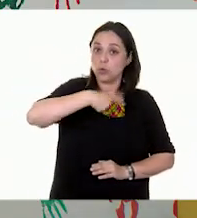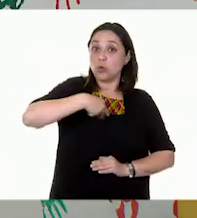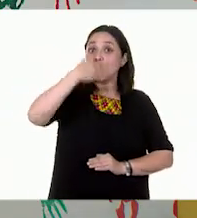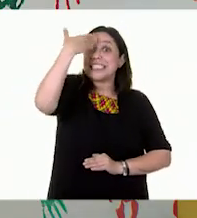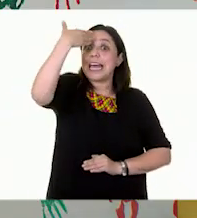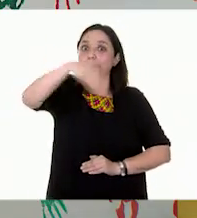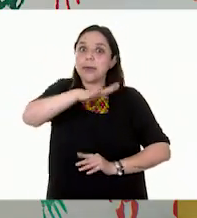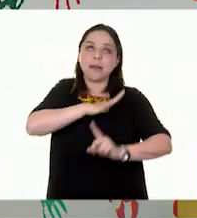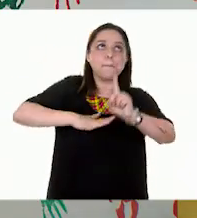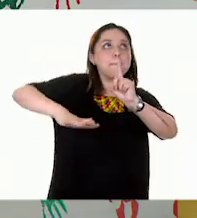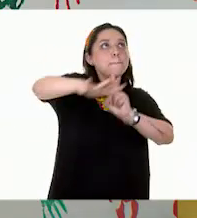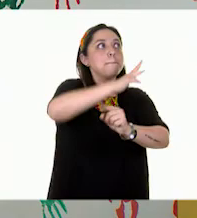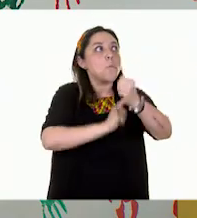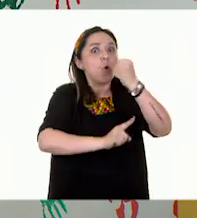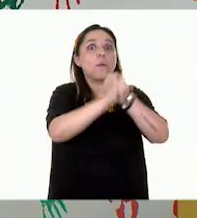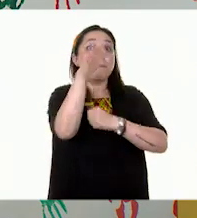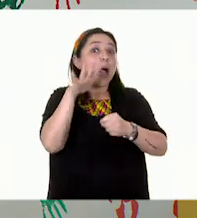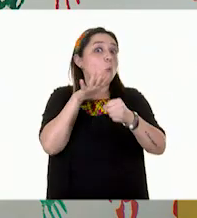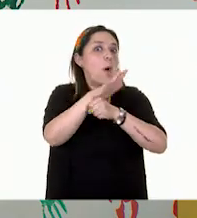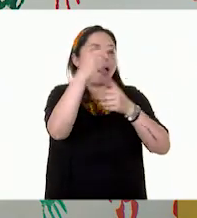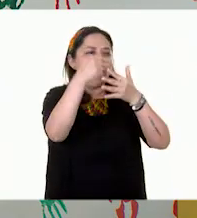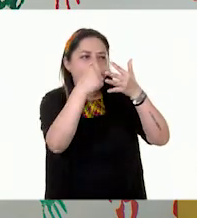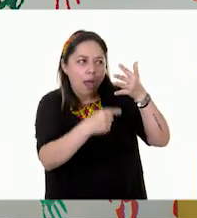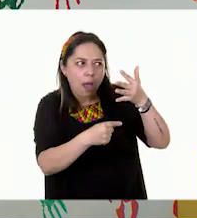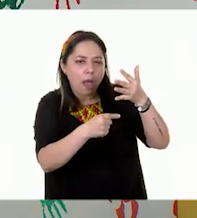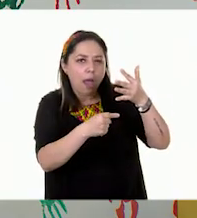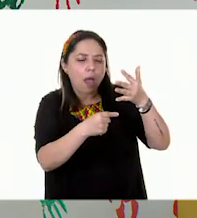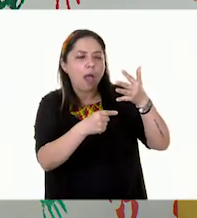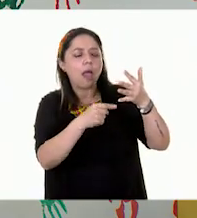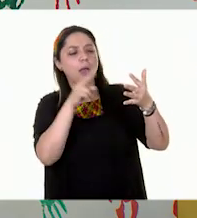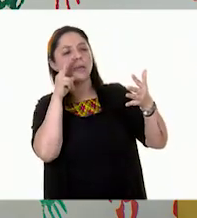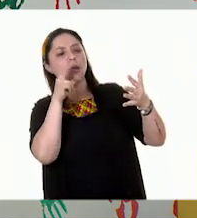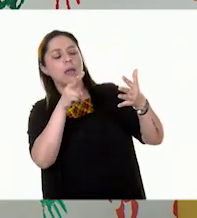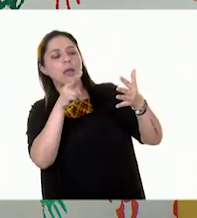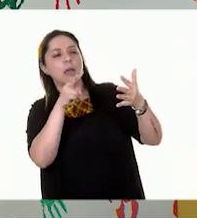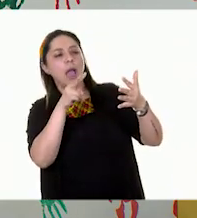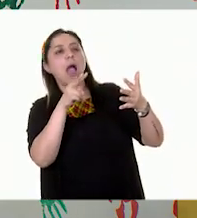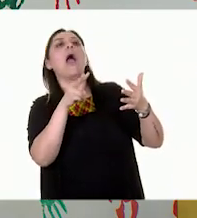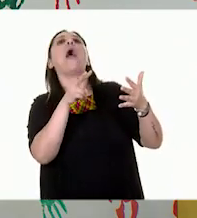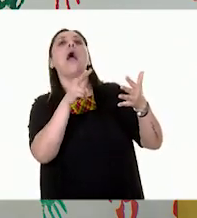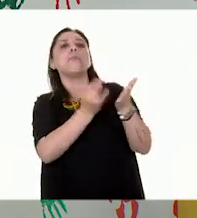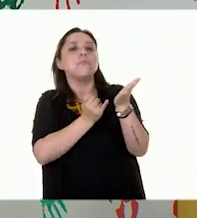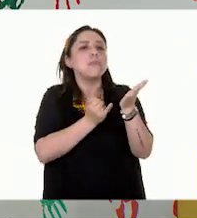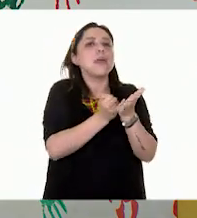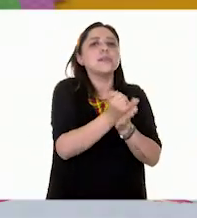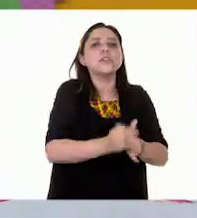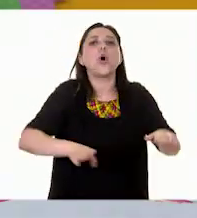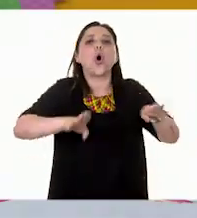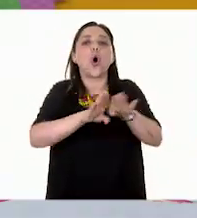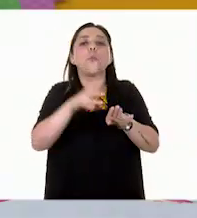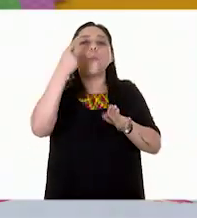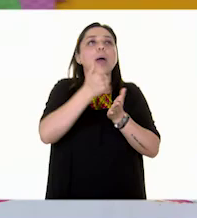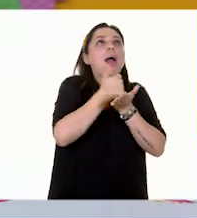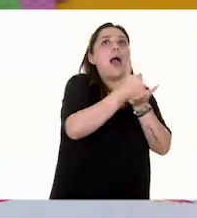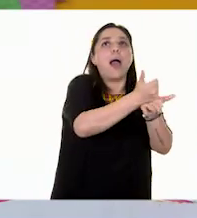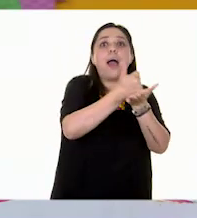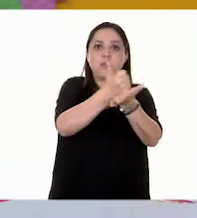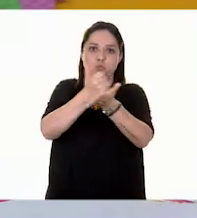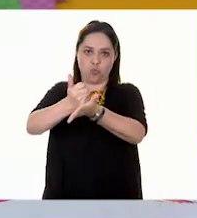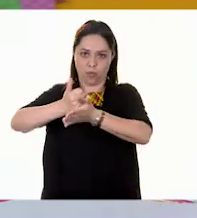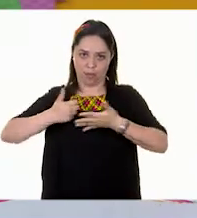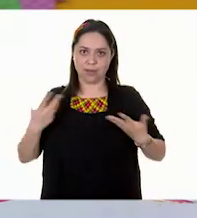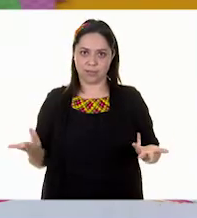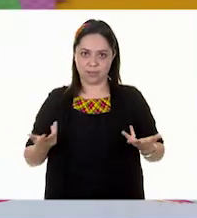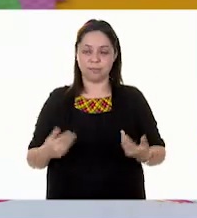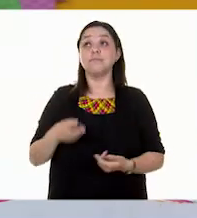nos permiten tomar decisiones que nos beneficien para el cuidado de nuestra salud, Gloria. Exacto, maestra. Y